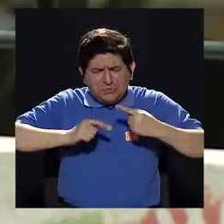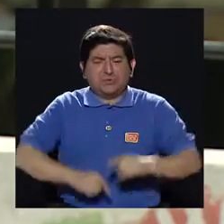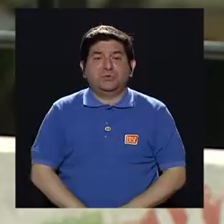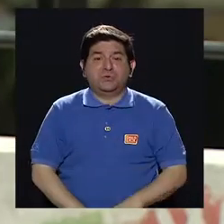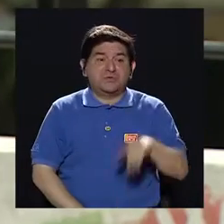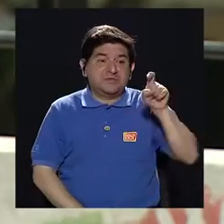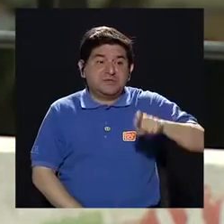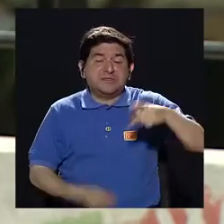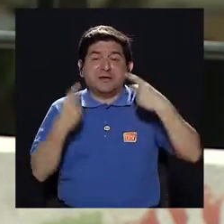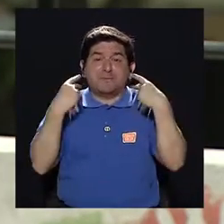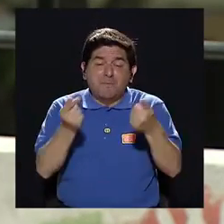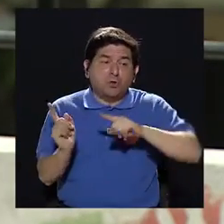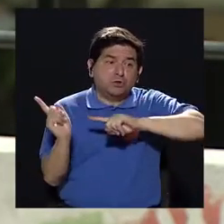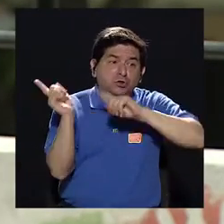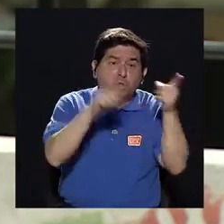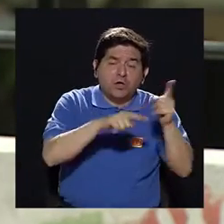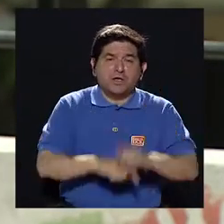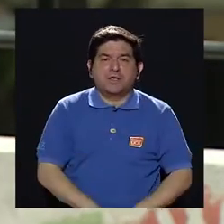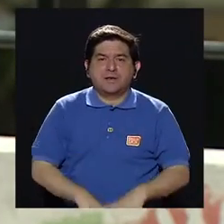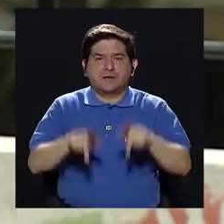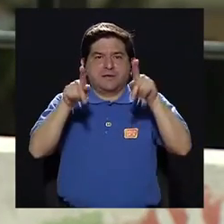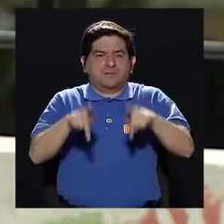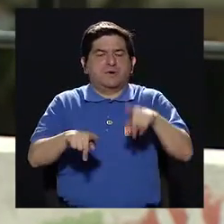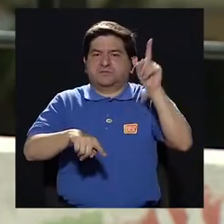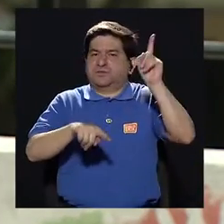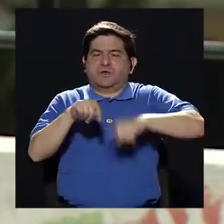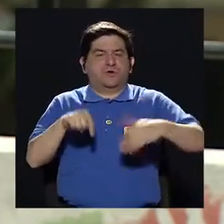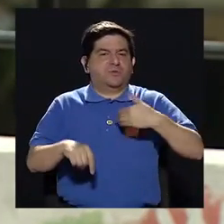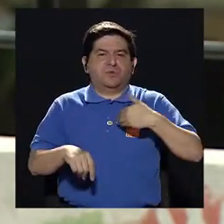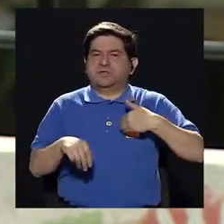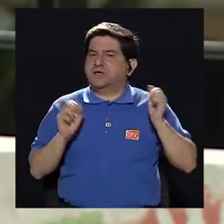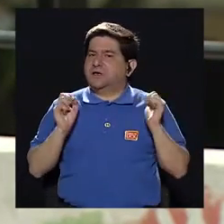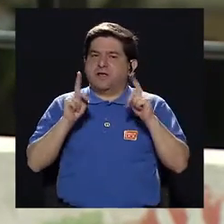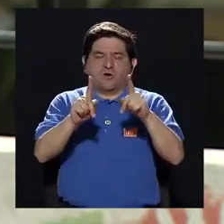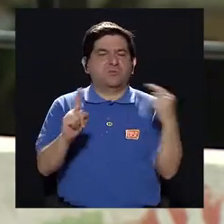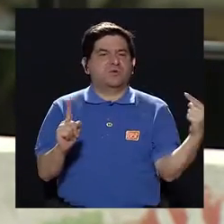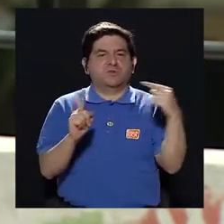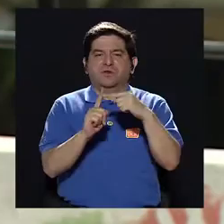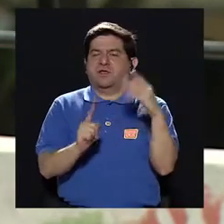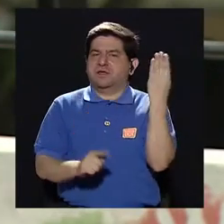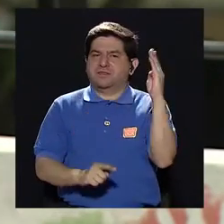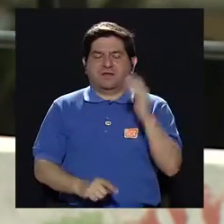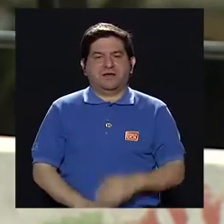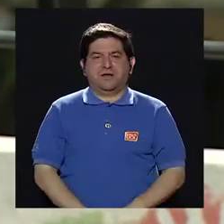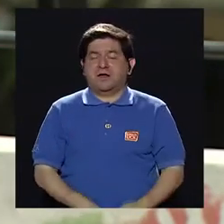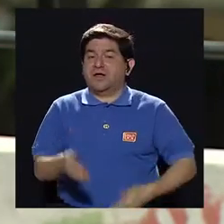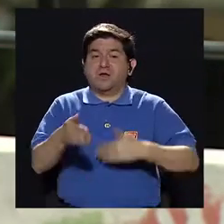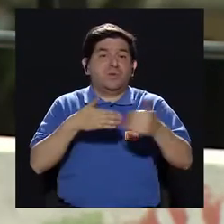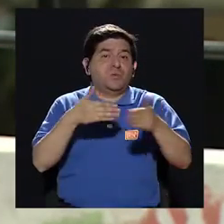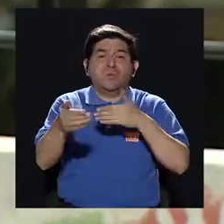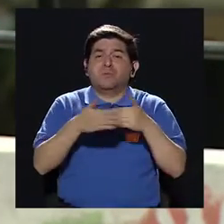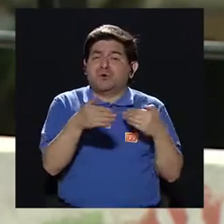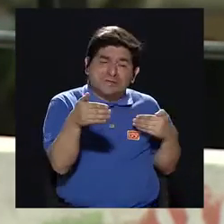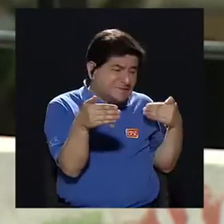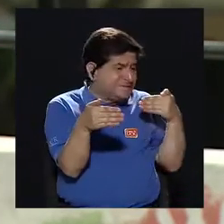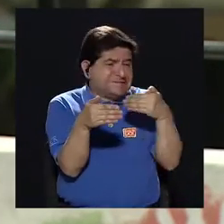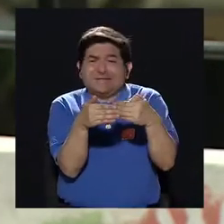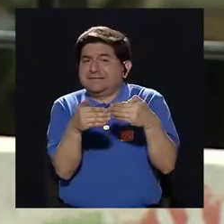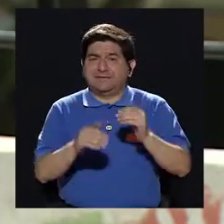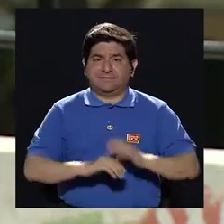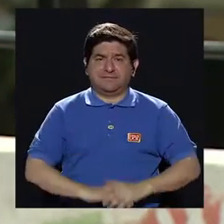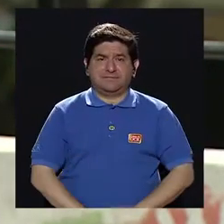Hay urgencias por ir al baño que impiden que el paciente tenga la oportunidad de llegar al baño asiste a tres pasos de